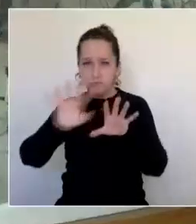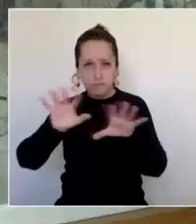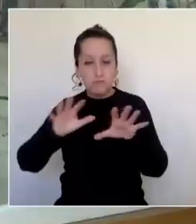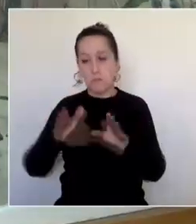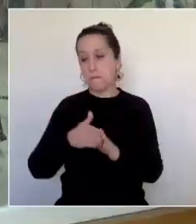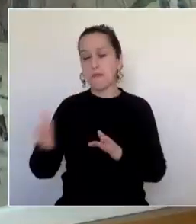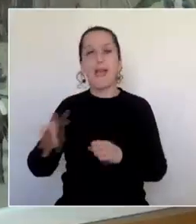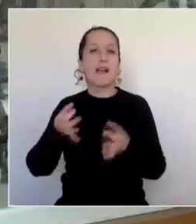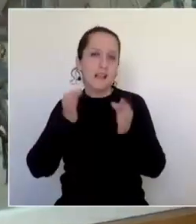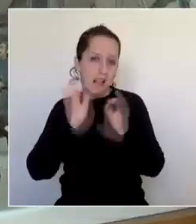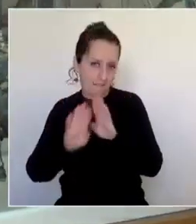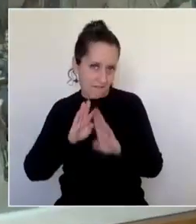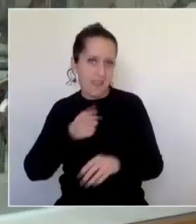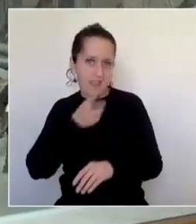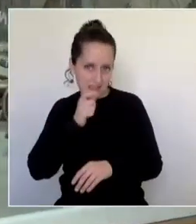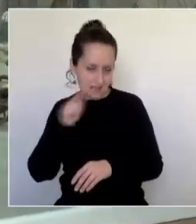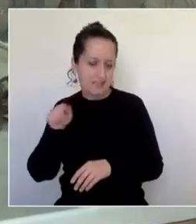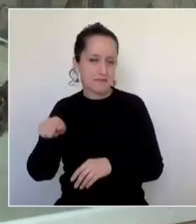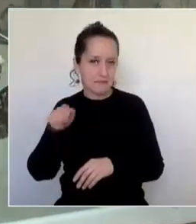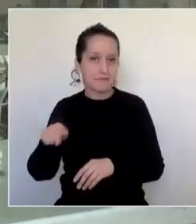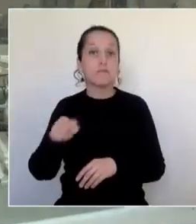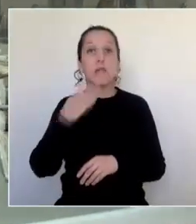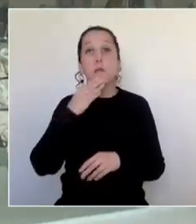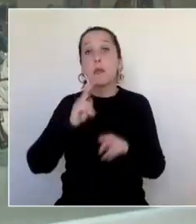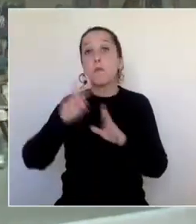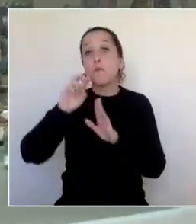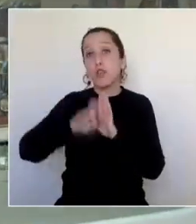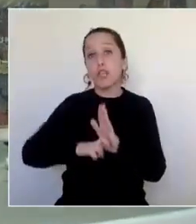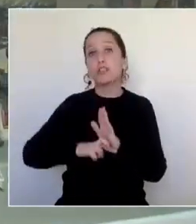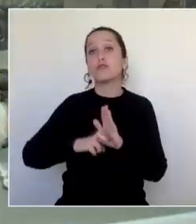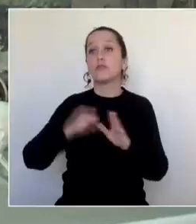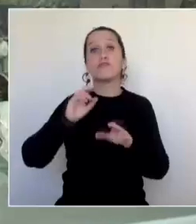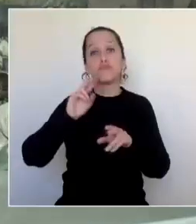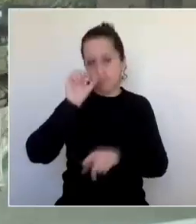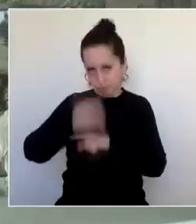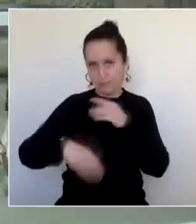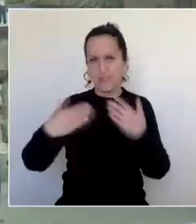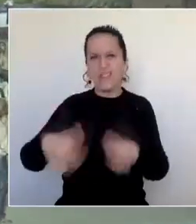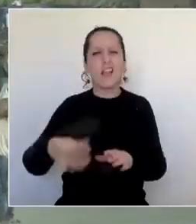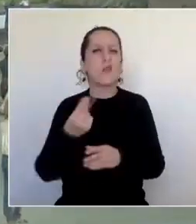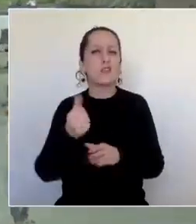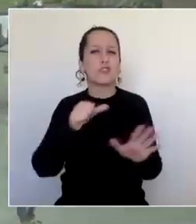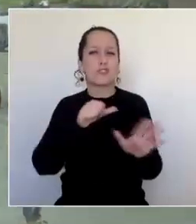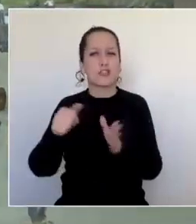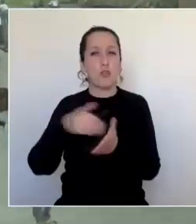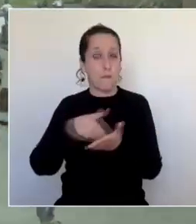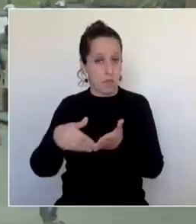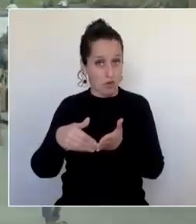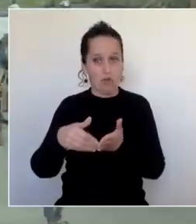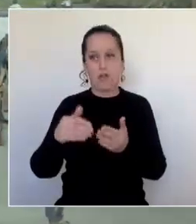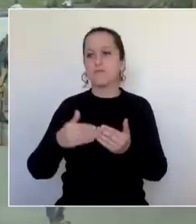café de la historia y ya está aprobado un proyecto de ampliación por 600 millones de pesos. Hoy día se encuentra en etapa de licitación,